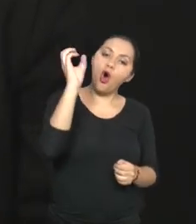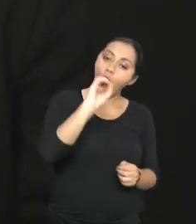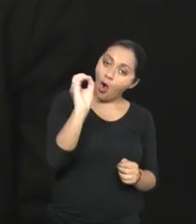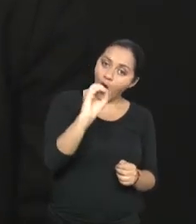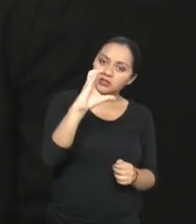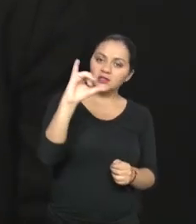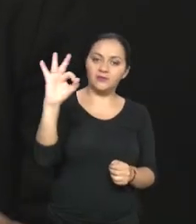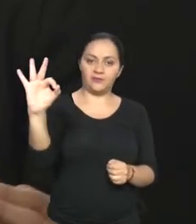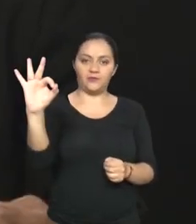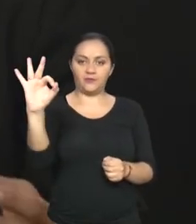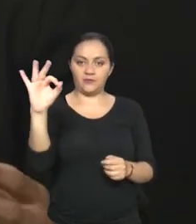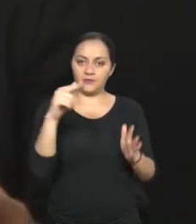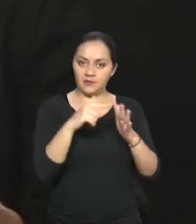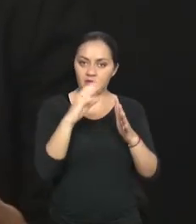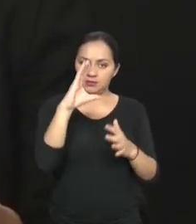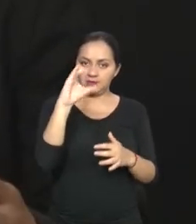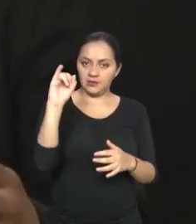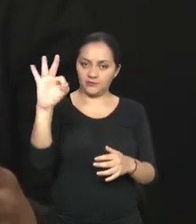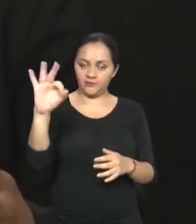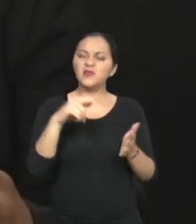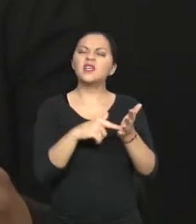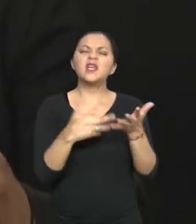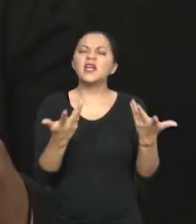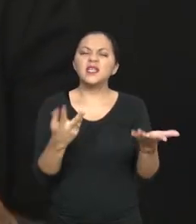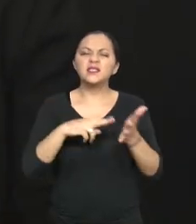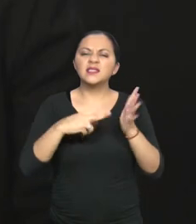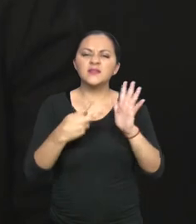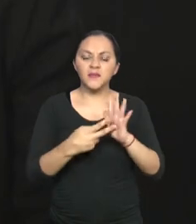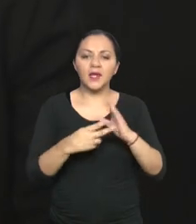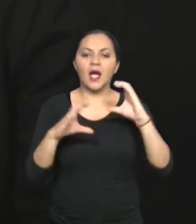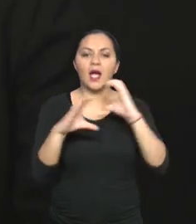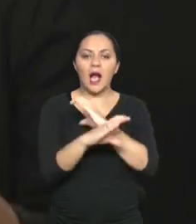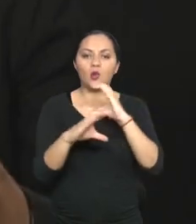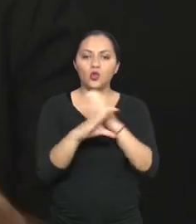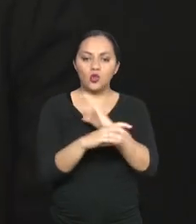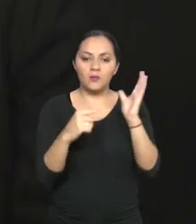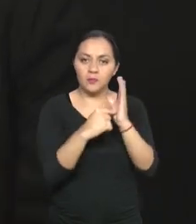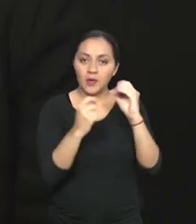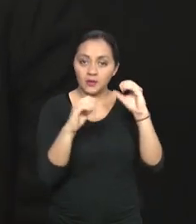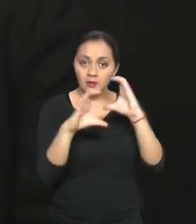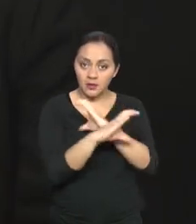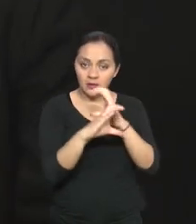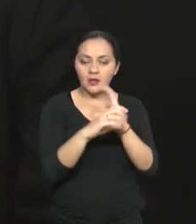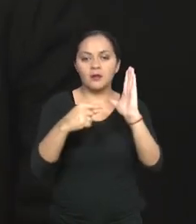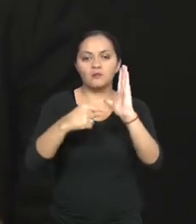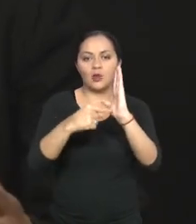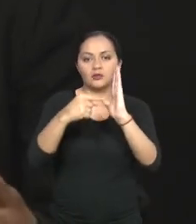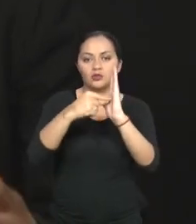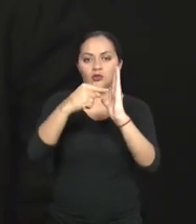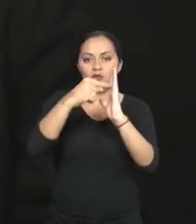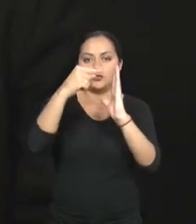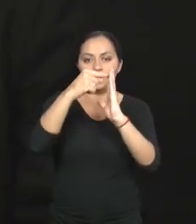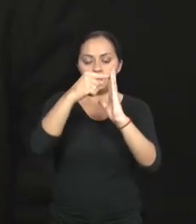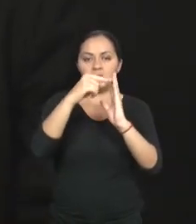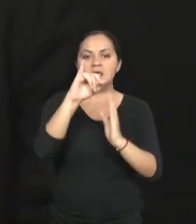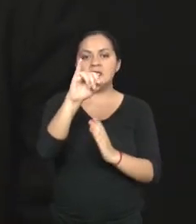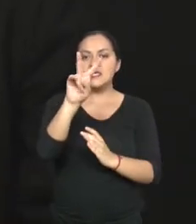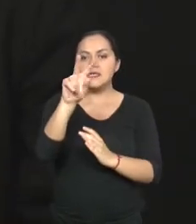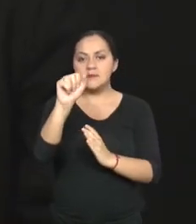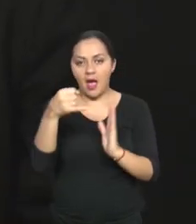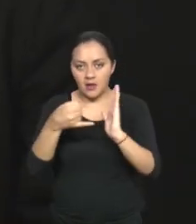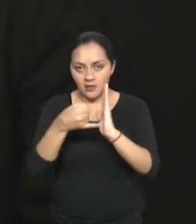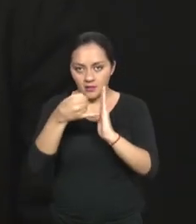todo, pero básicamente se utiliza para el cálculo de los tributos, de los derechos arancelarios, IVA, ICE, etc.